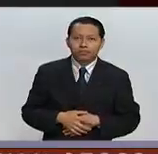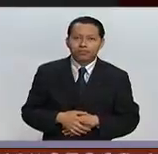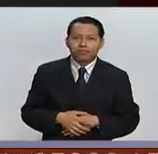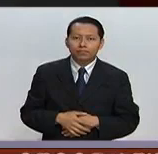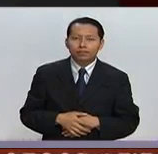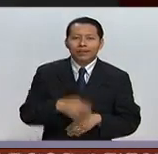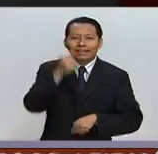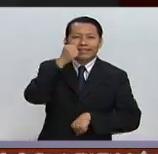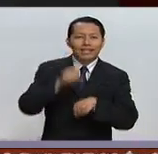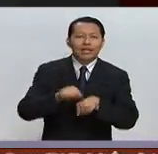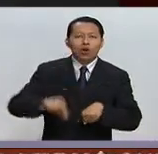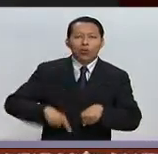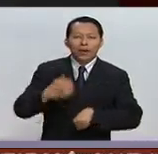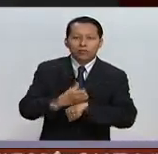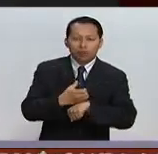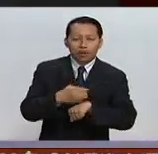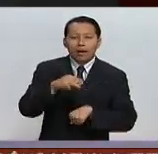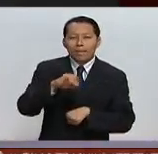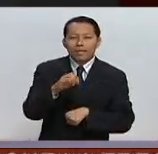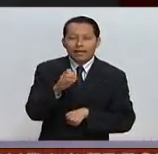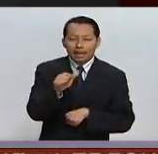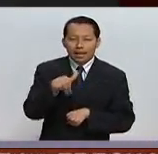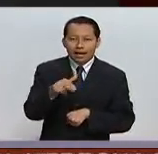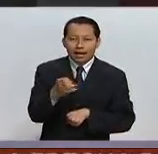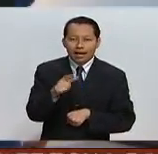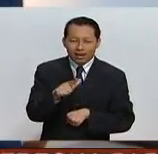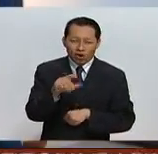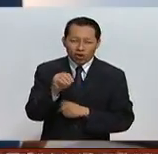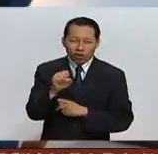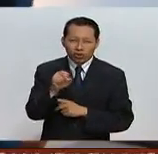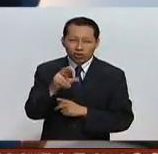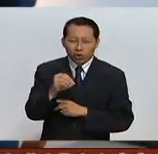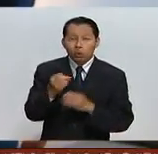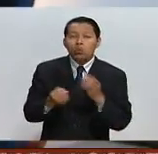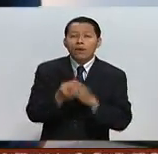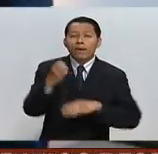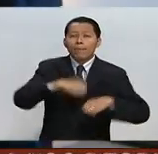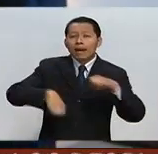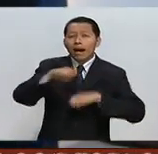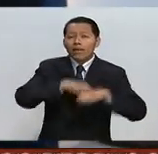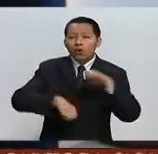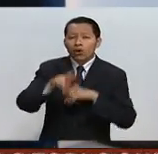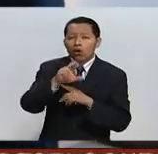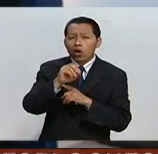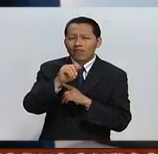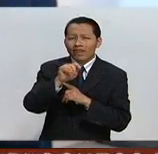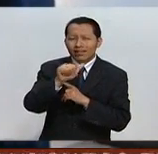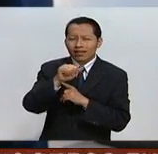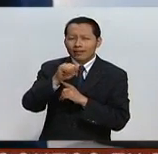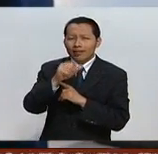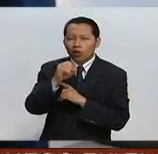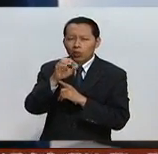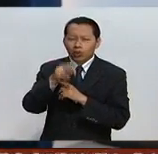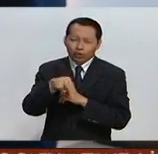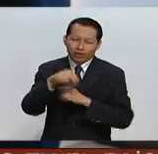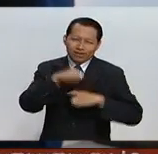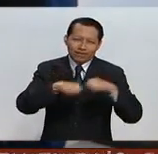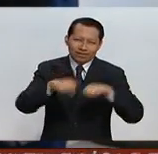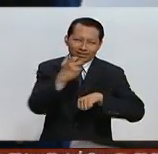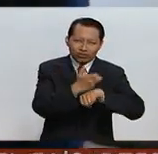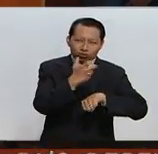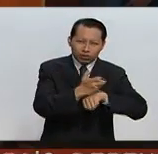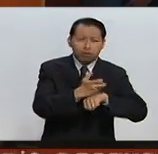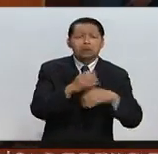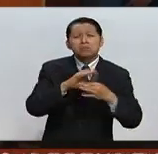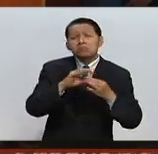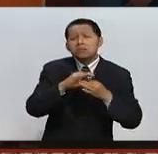El secretario de Gobernación Miguel Ángel Osorio Ochoa se reunió con la nueva embajadora de Estados Unidos en México, Roberta Jacobson. Conversaron sobre